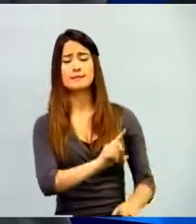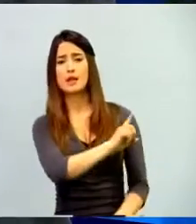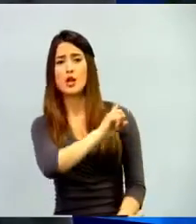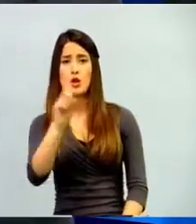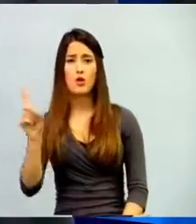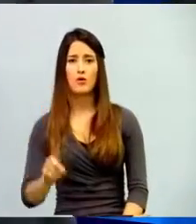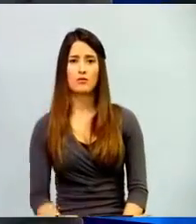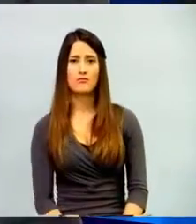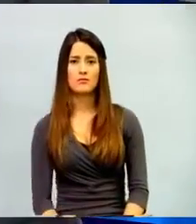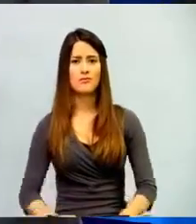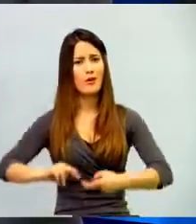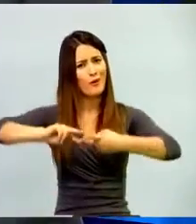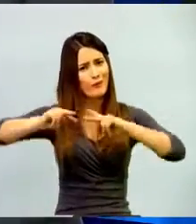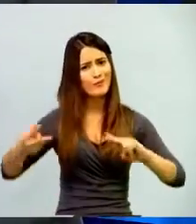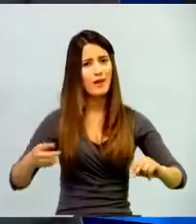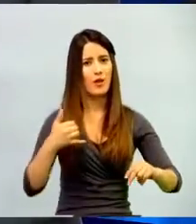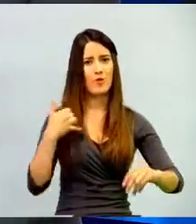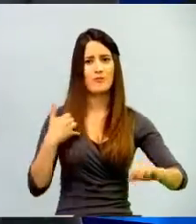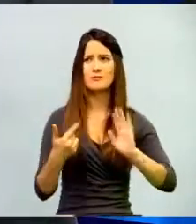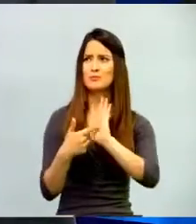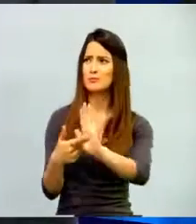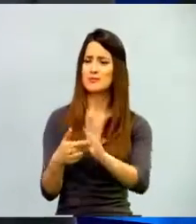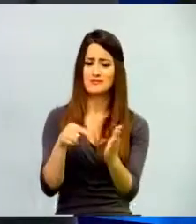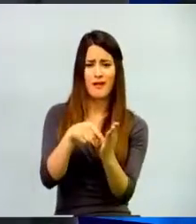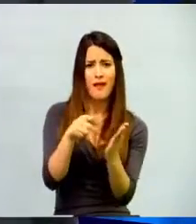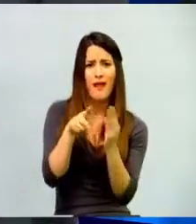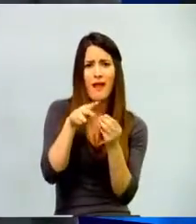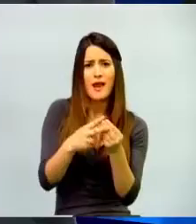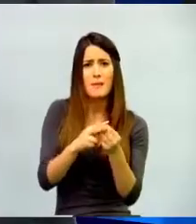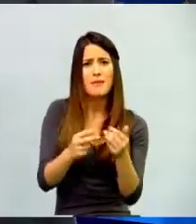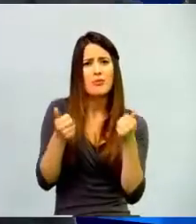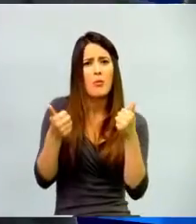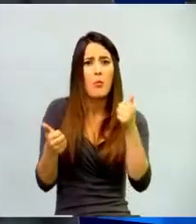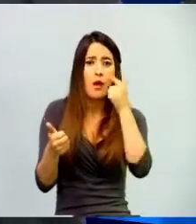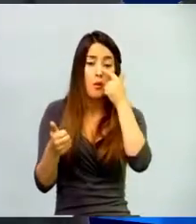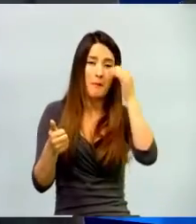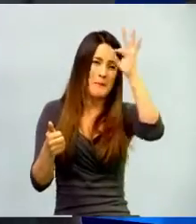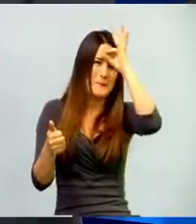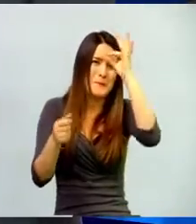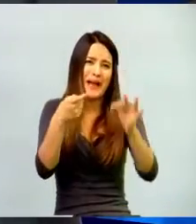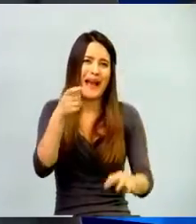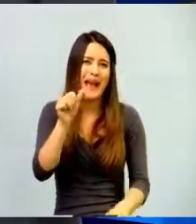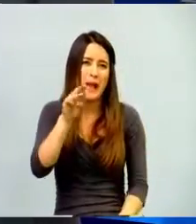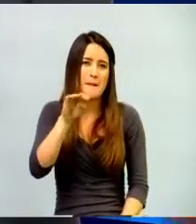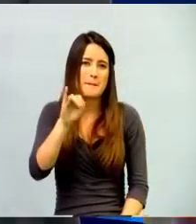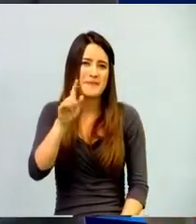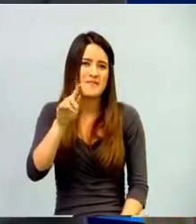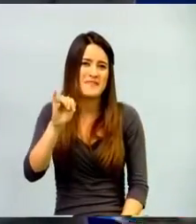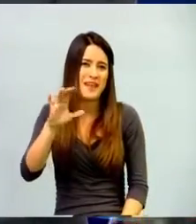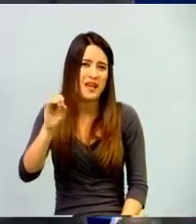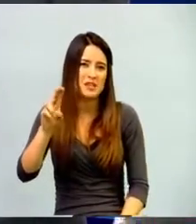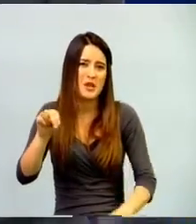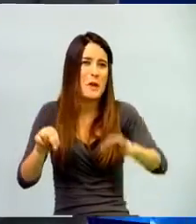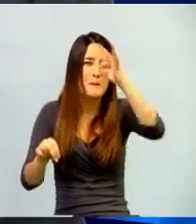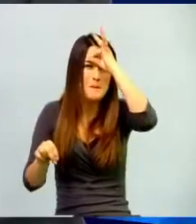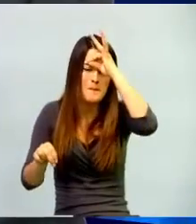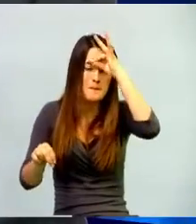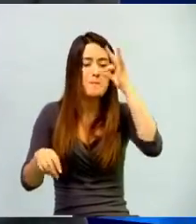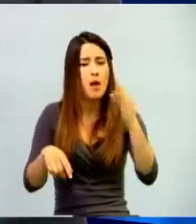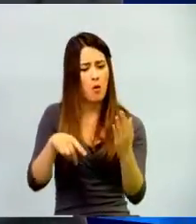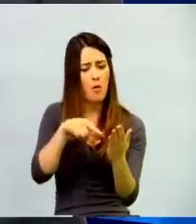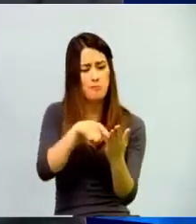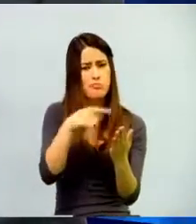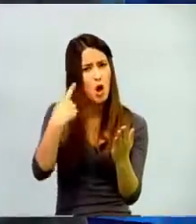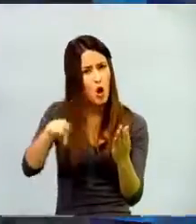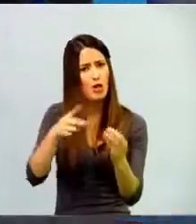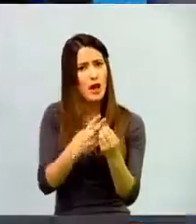una herramienta que yo puedo estar utilizando y no necesariamente gamificación pero hay muchas herramientas que nos podrían estar ayudando en el aprendizaje. Yo